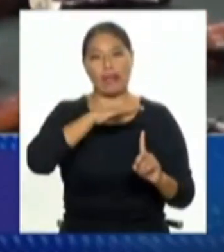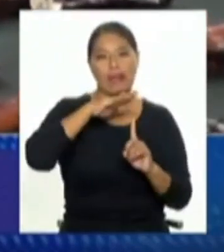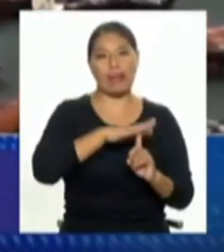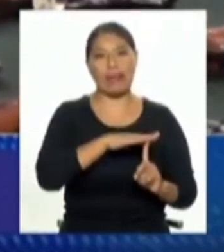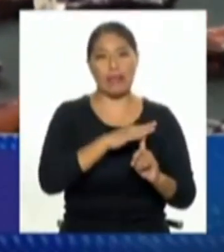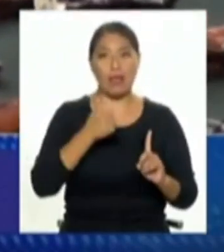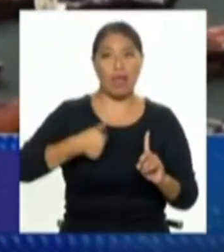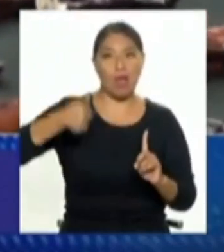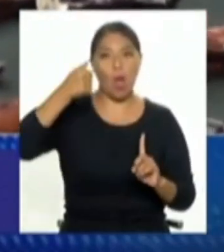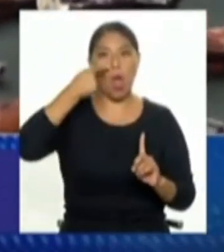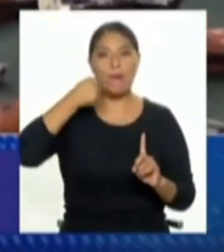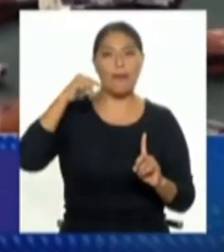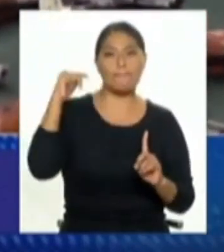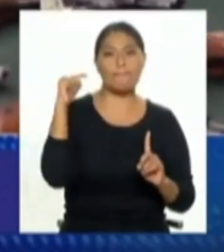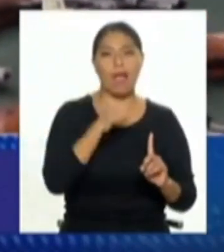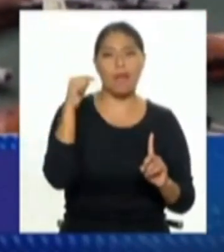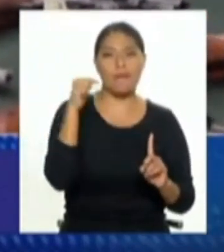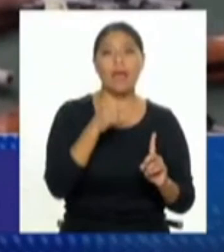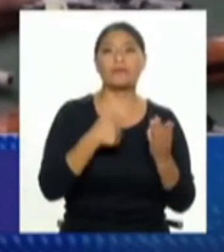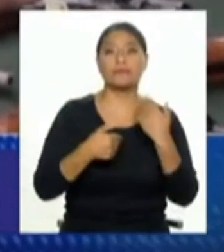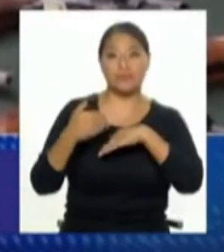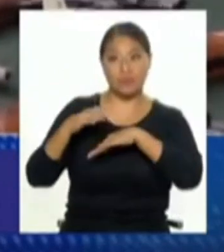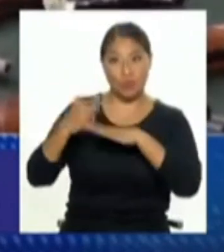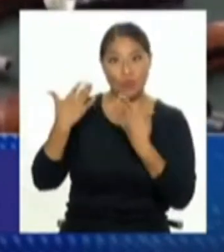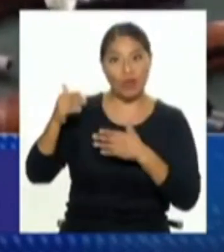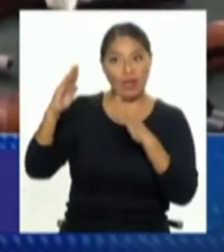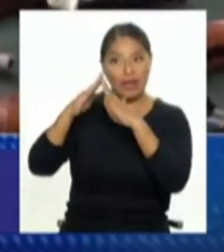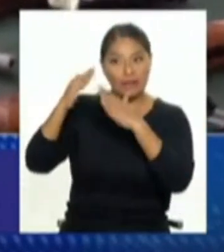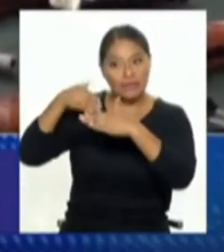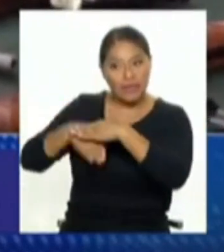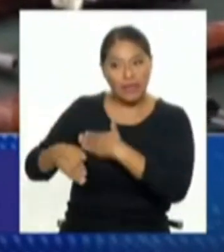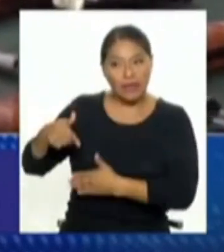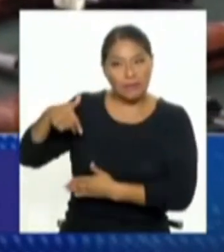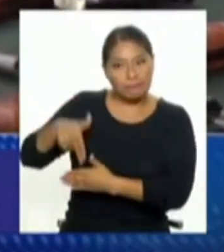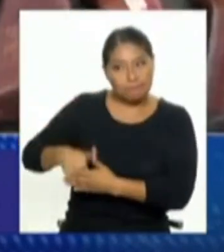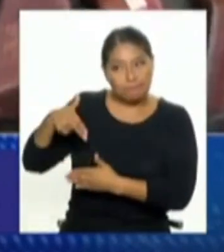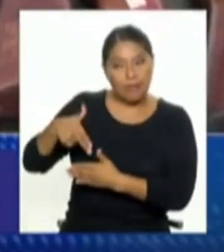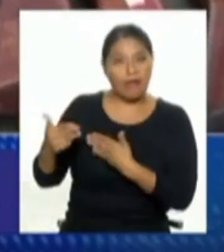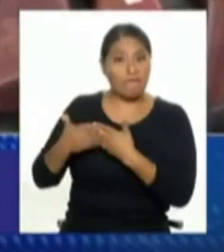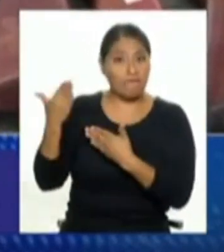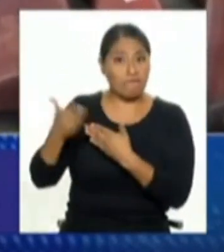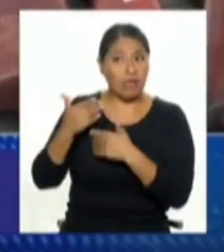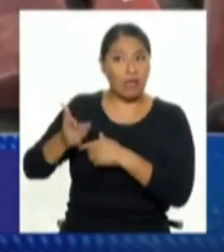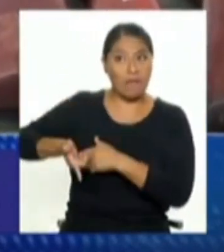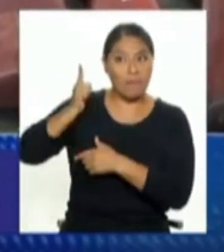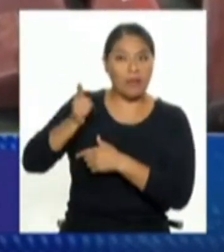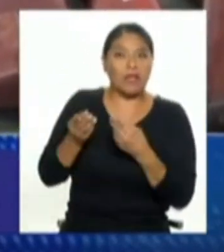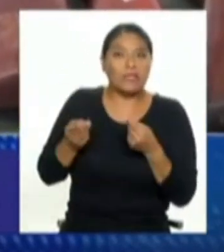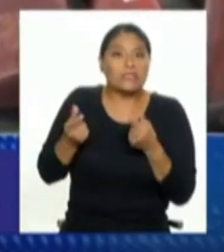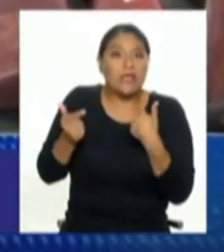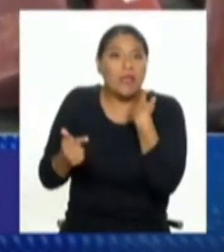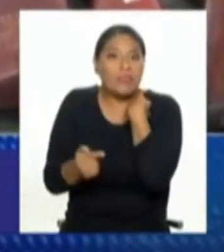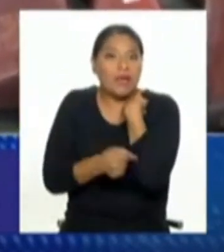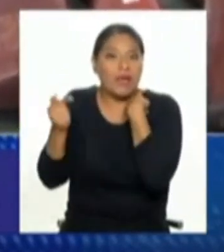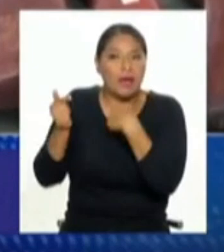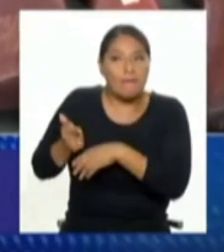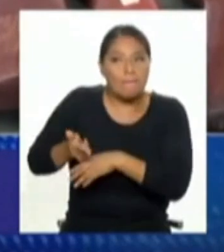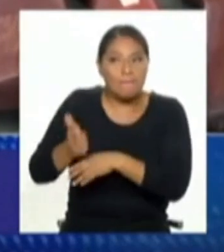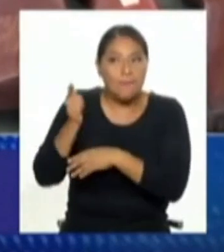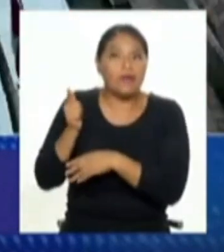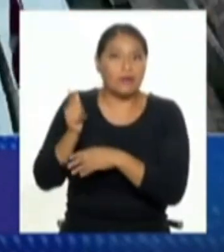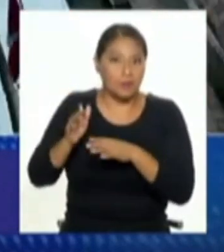y el solo hecho de tener un arma en casa incrementa el riesgo de la letalidad de la tentativa de feminicidio.